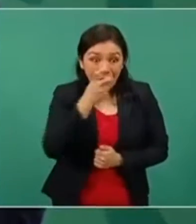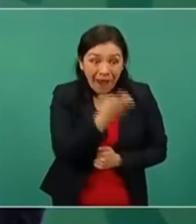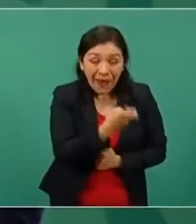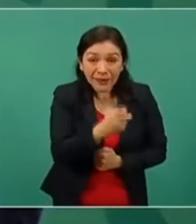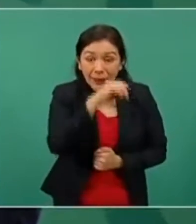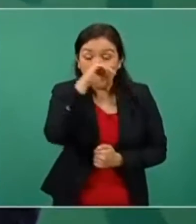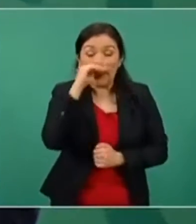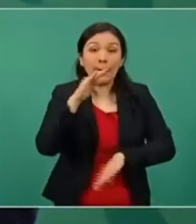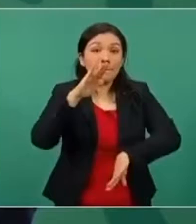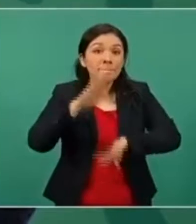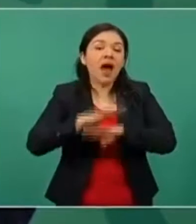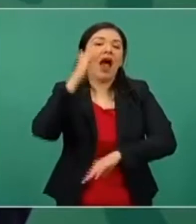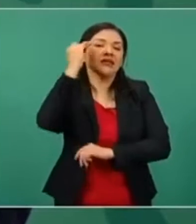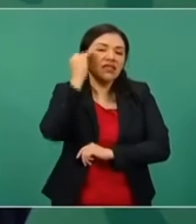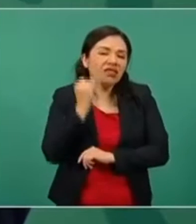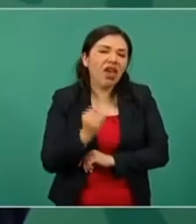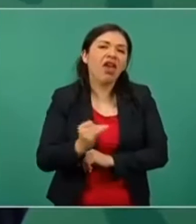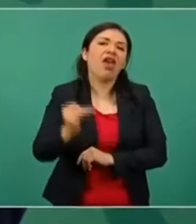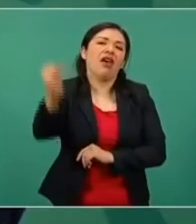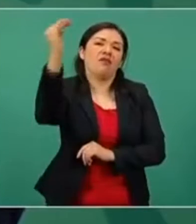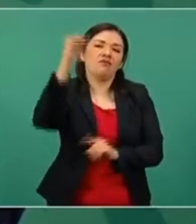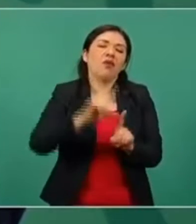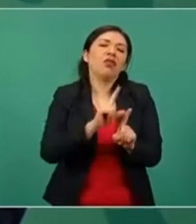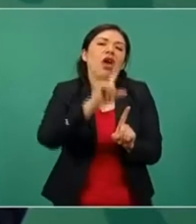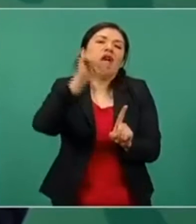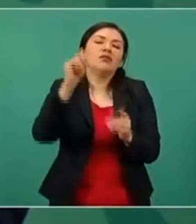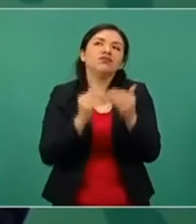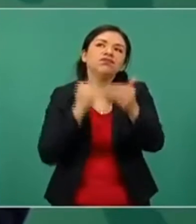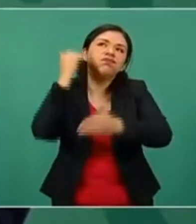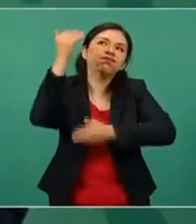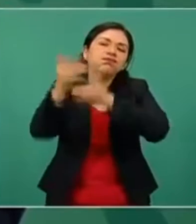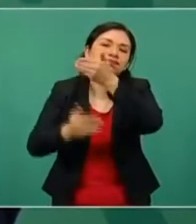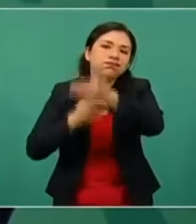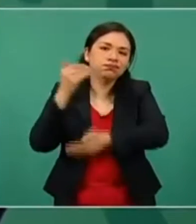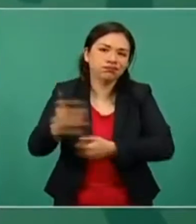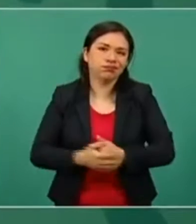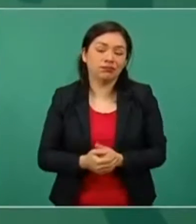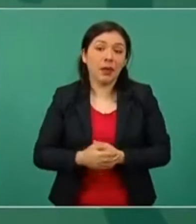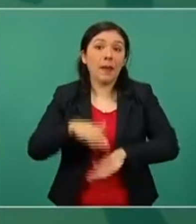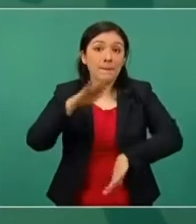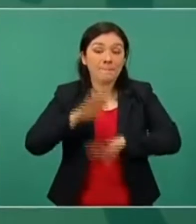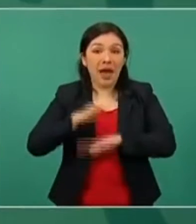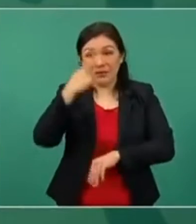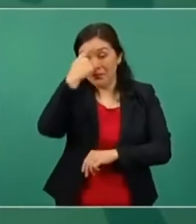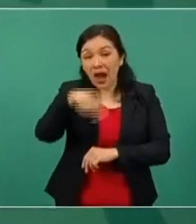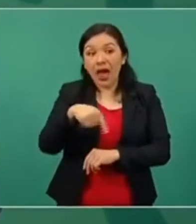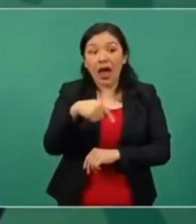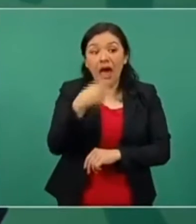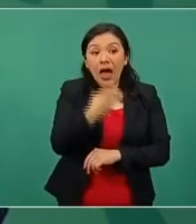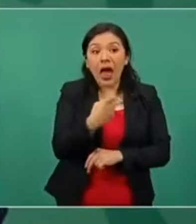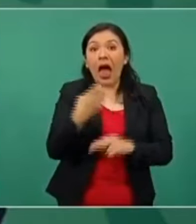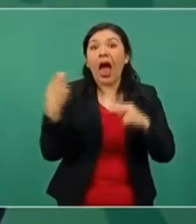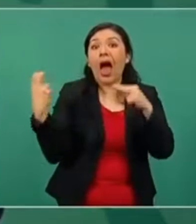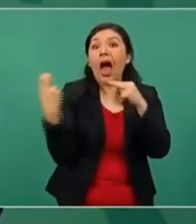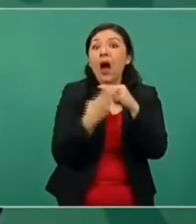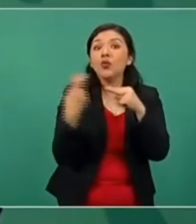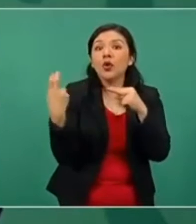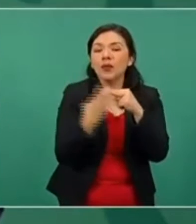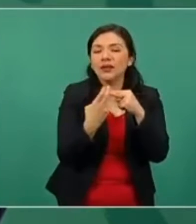más tiempo. La automatización, lo mismo,